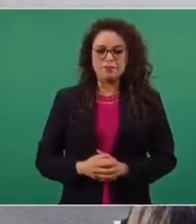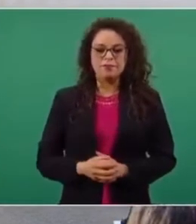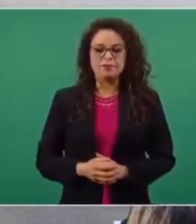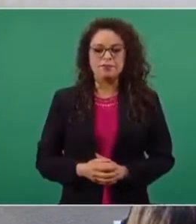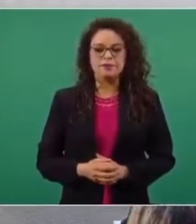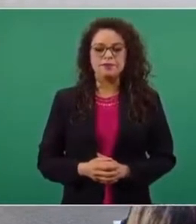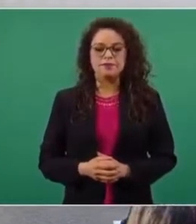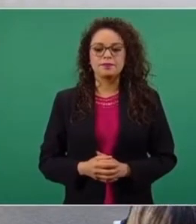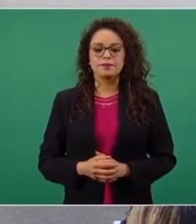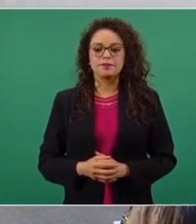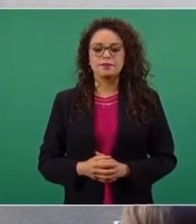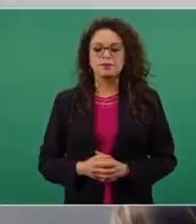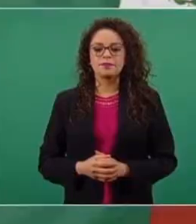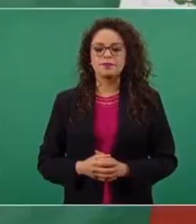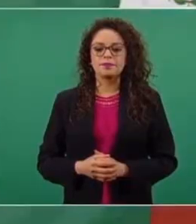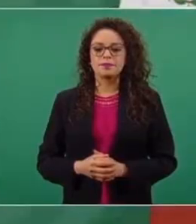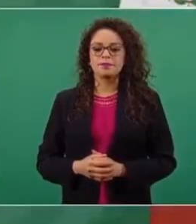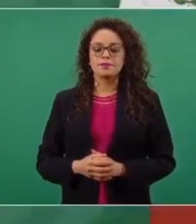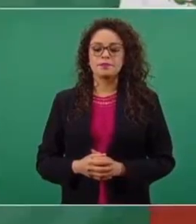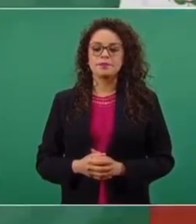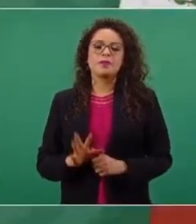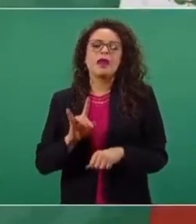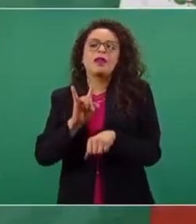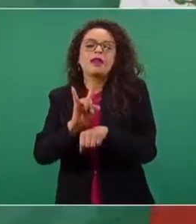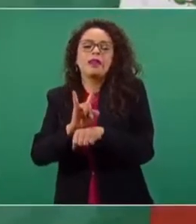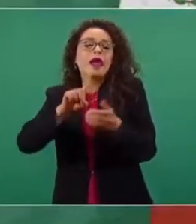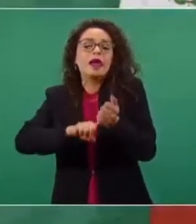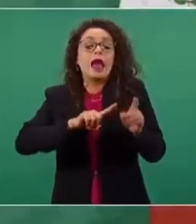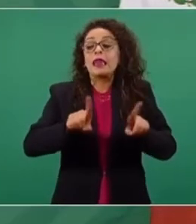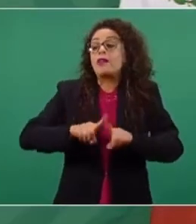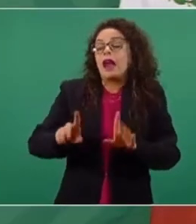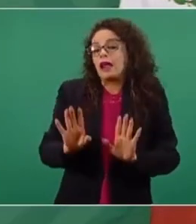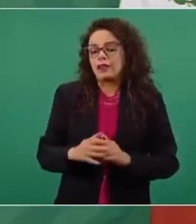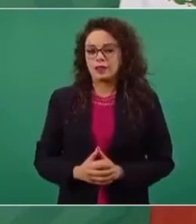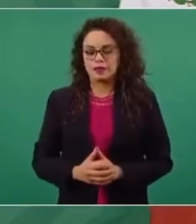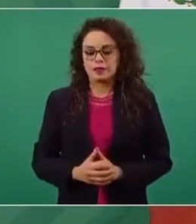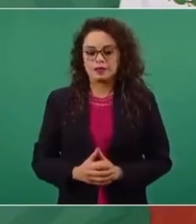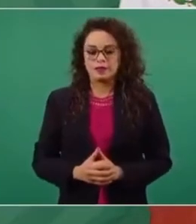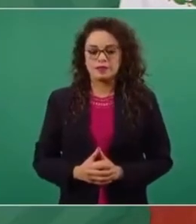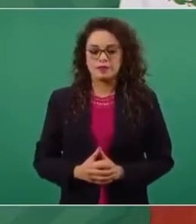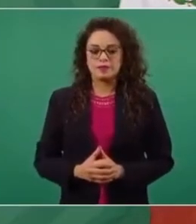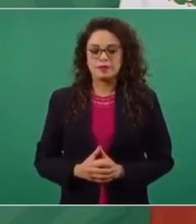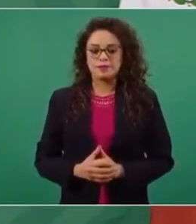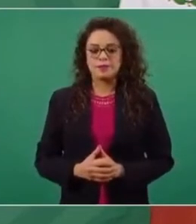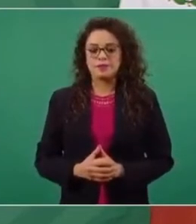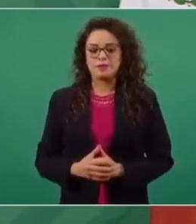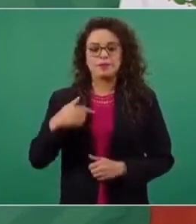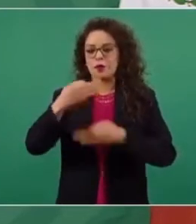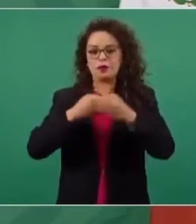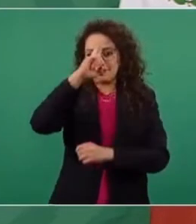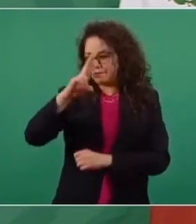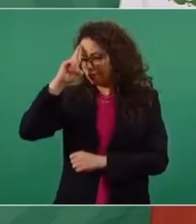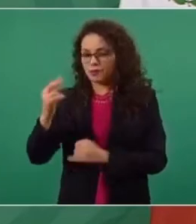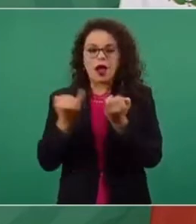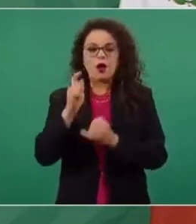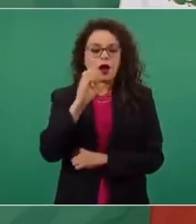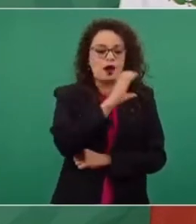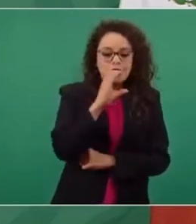En apariencia distintos, con todo respeto, como la Coca-Cola y la Pepsi-Cola,